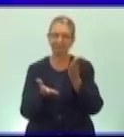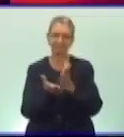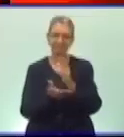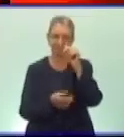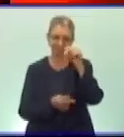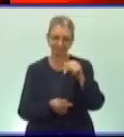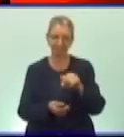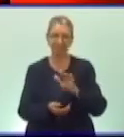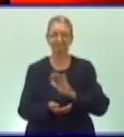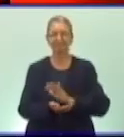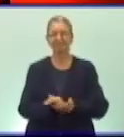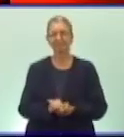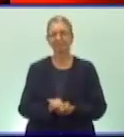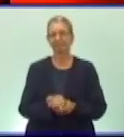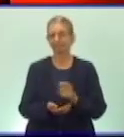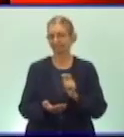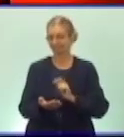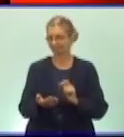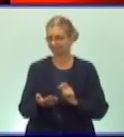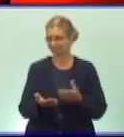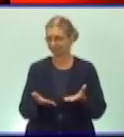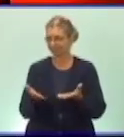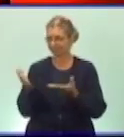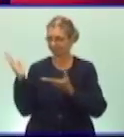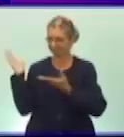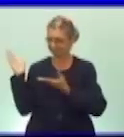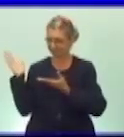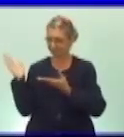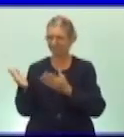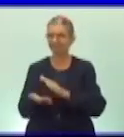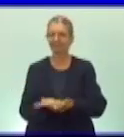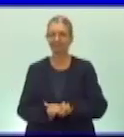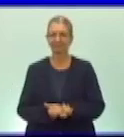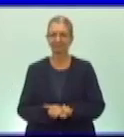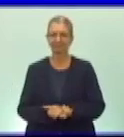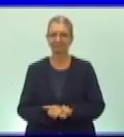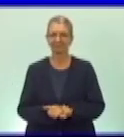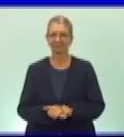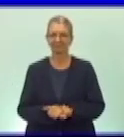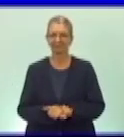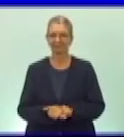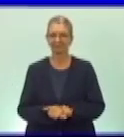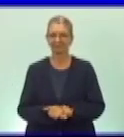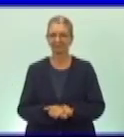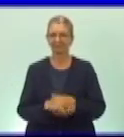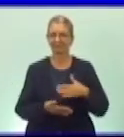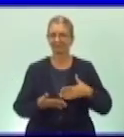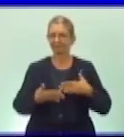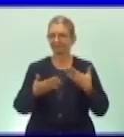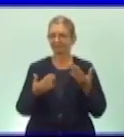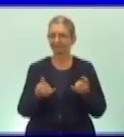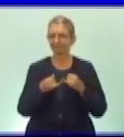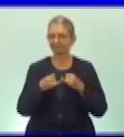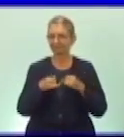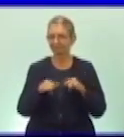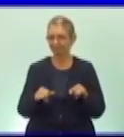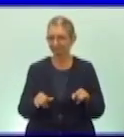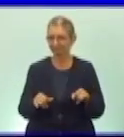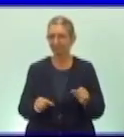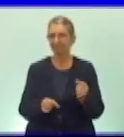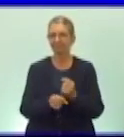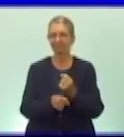de hoy para que lo precisen. Como ven, vamos a brindar orientaciones